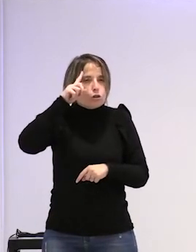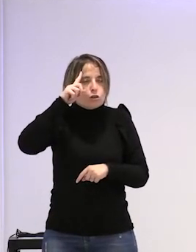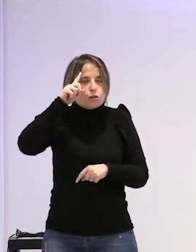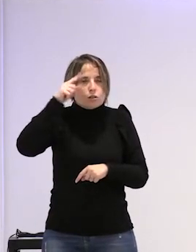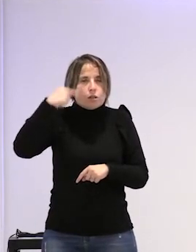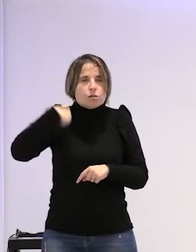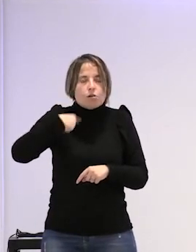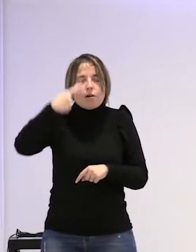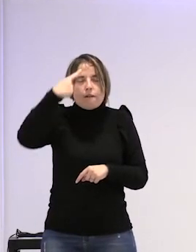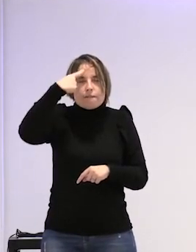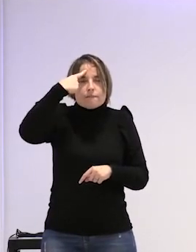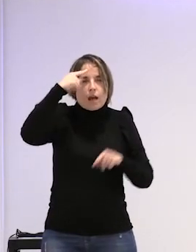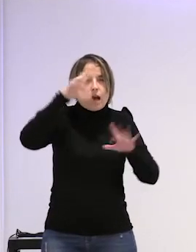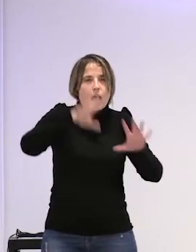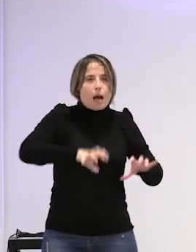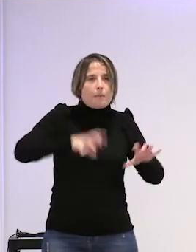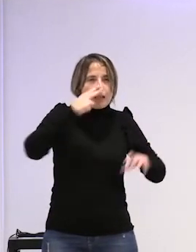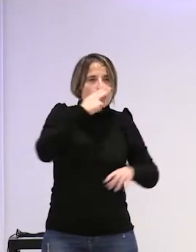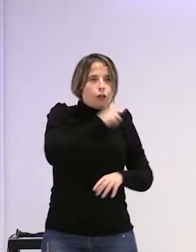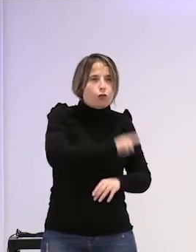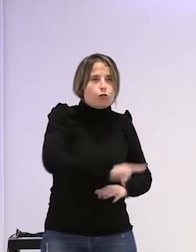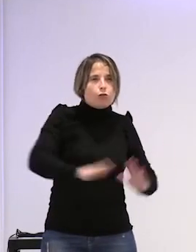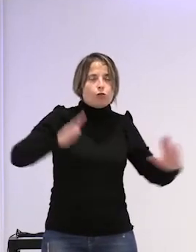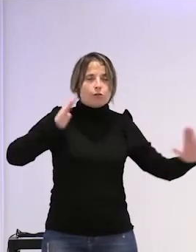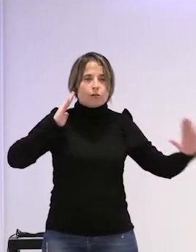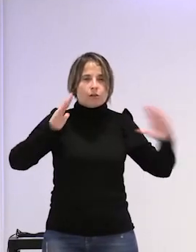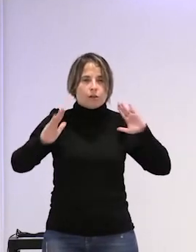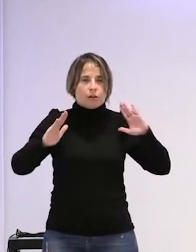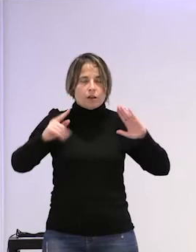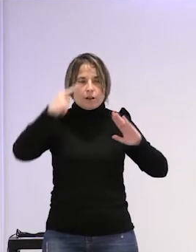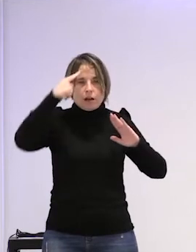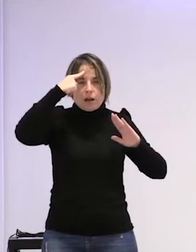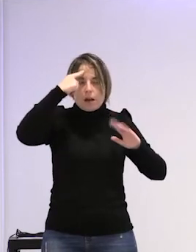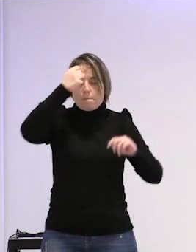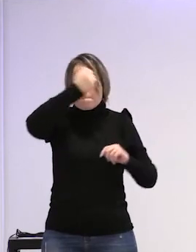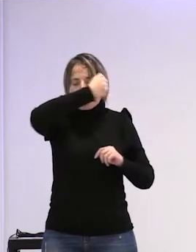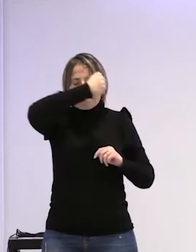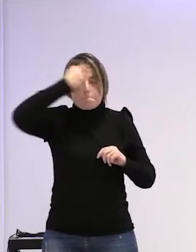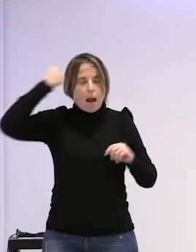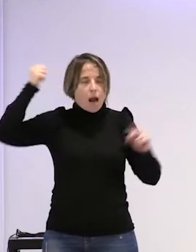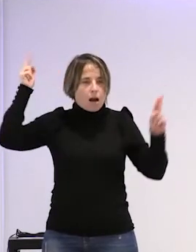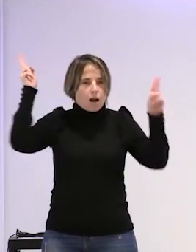aprendido en mi niñez anulación memorística